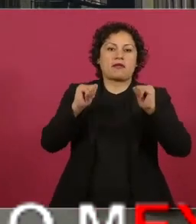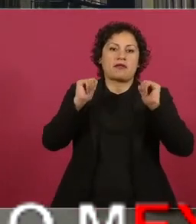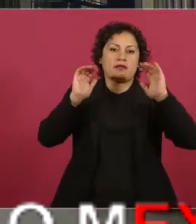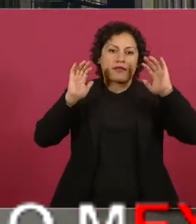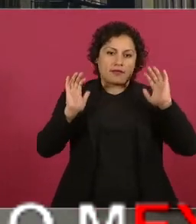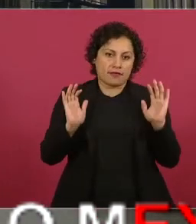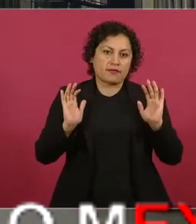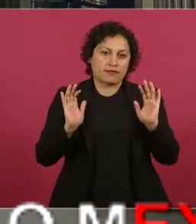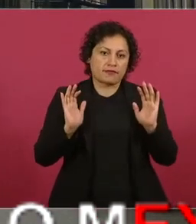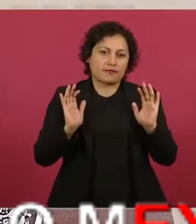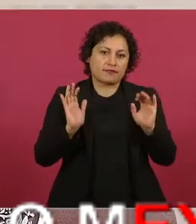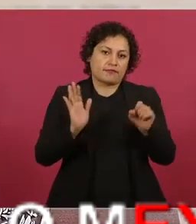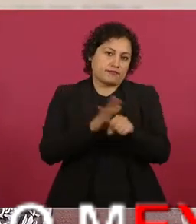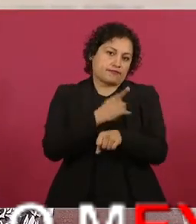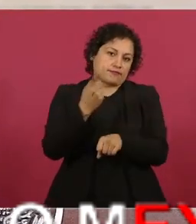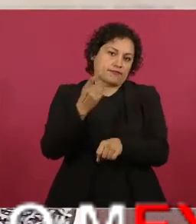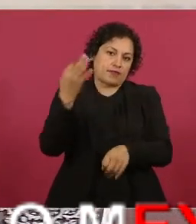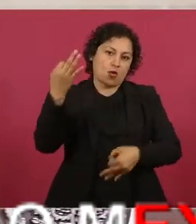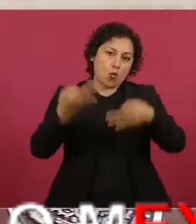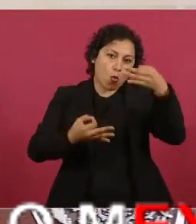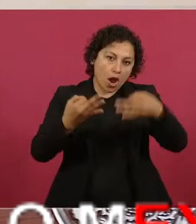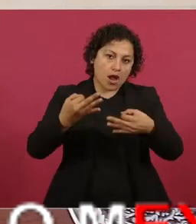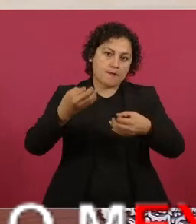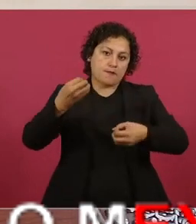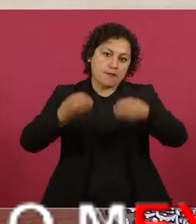ministros, porque a lo mejor va a terminar